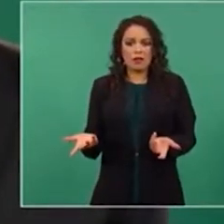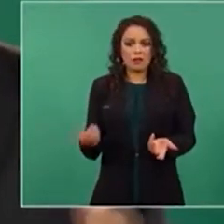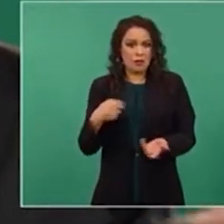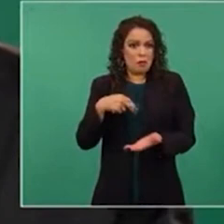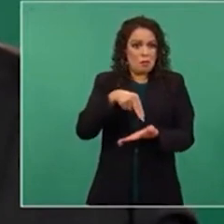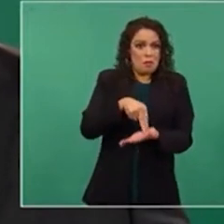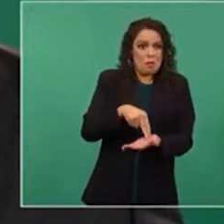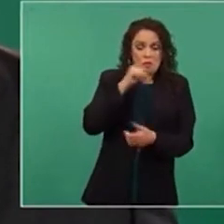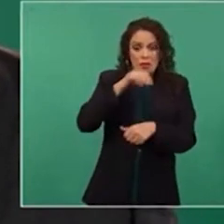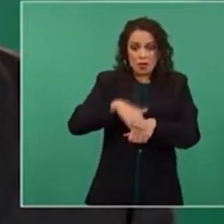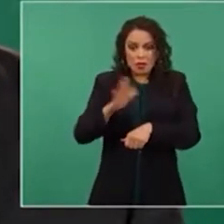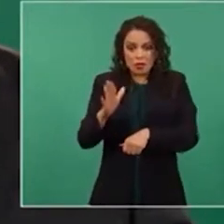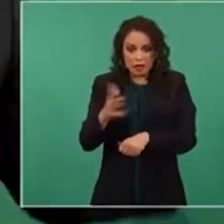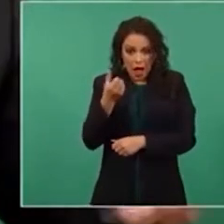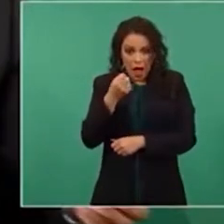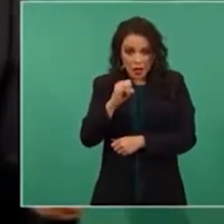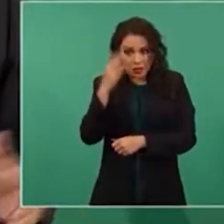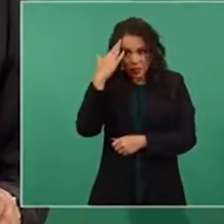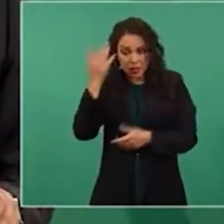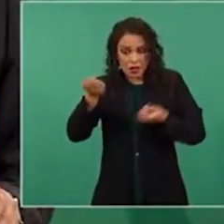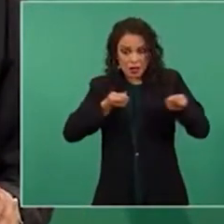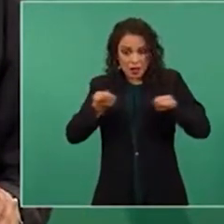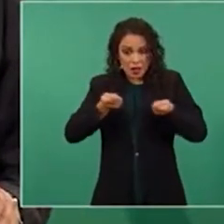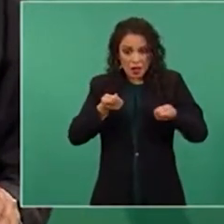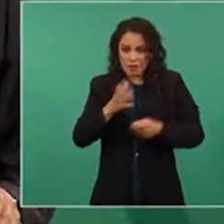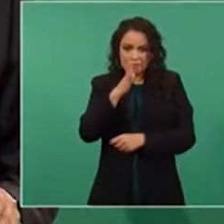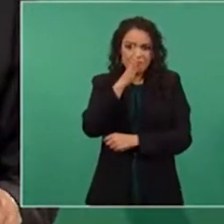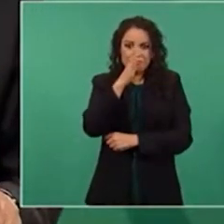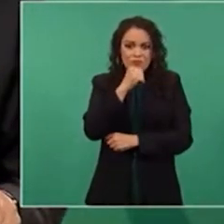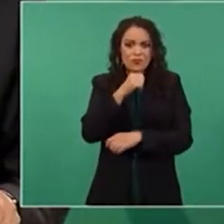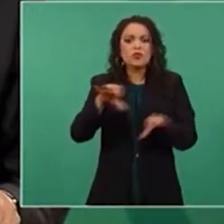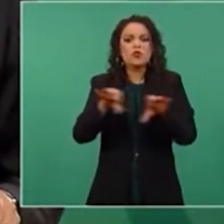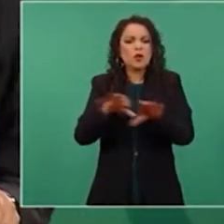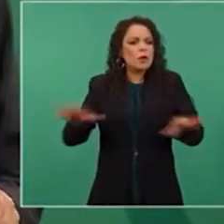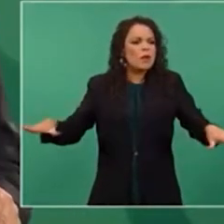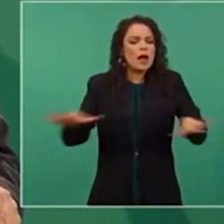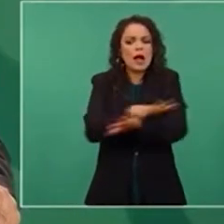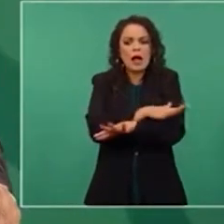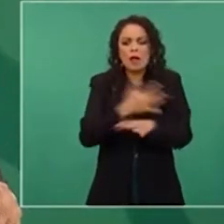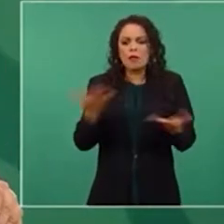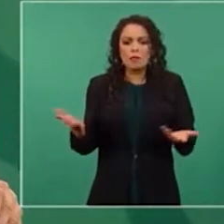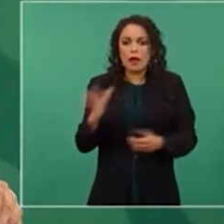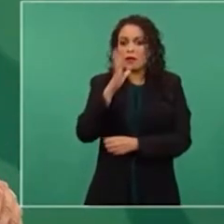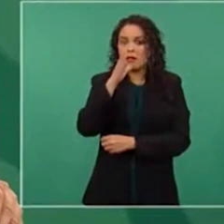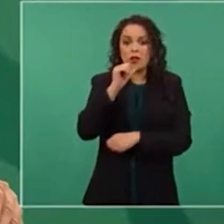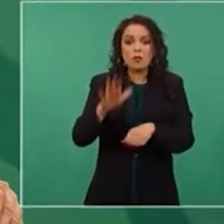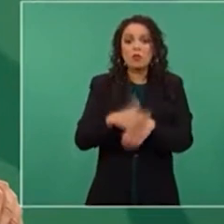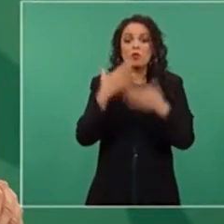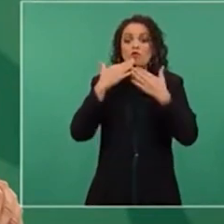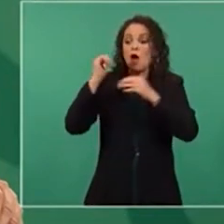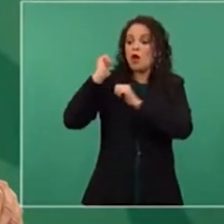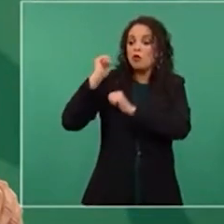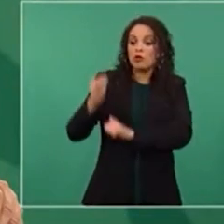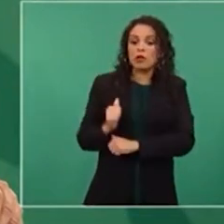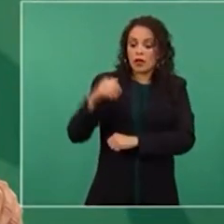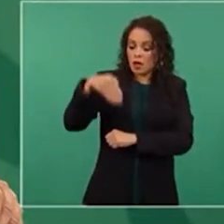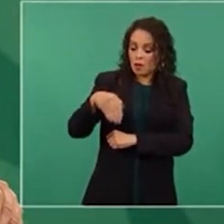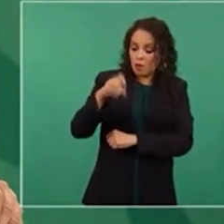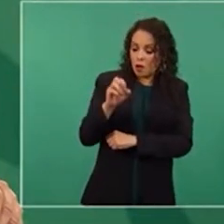No se puede gobernar un país, transformarlo, si no se tiene autoridad moral y no se tiene autoridad política.